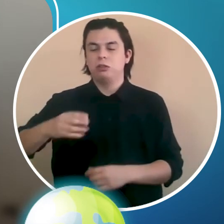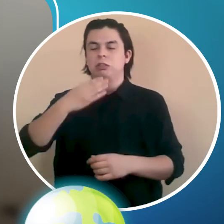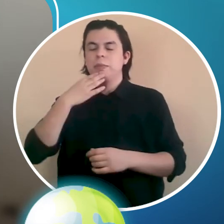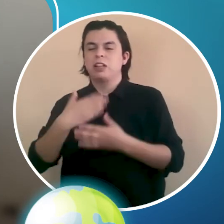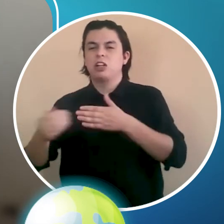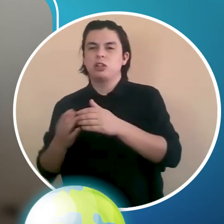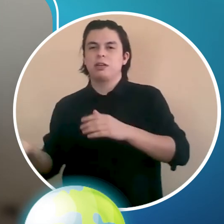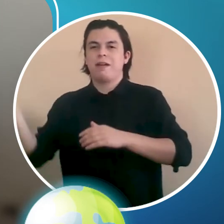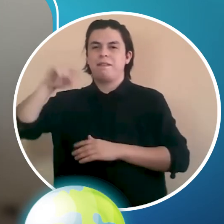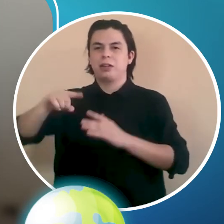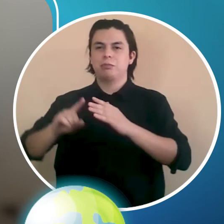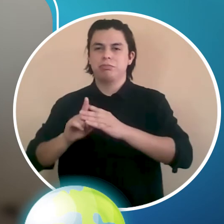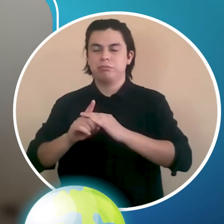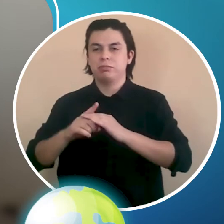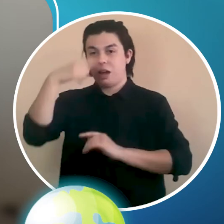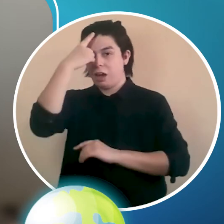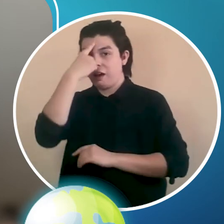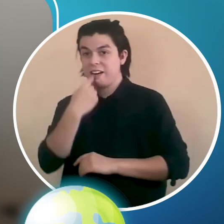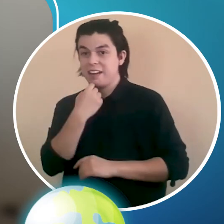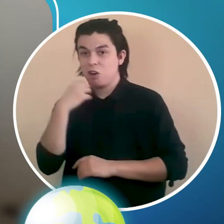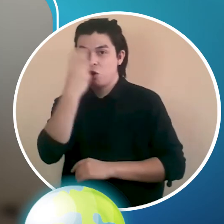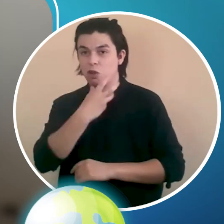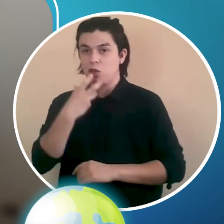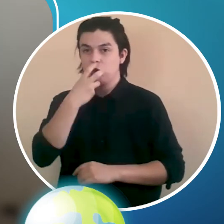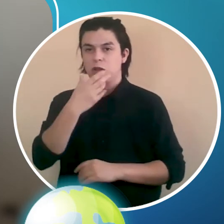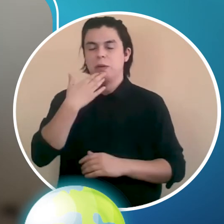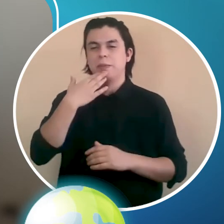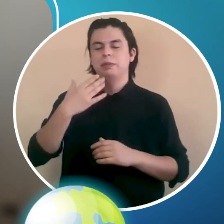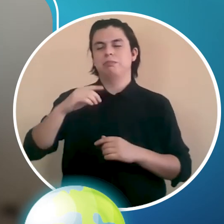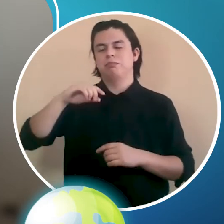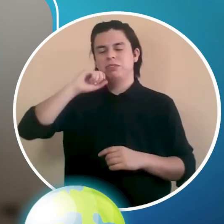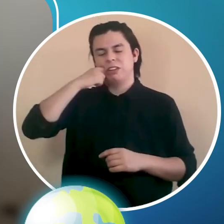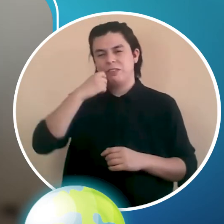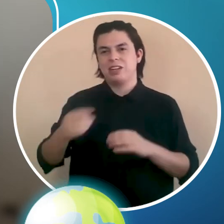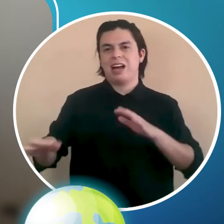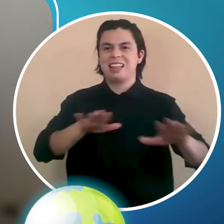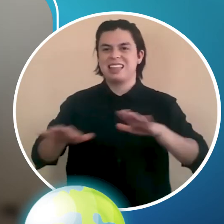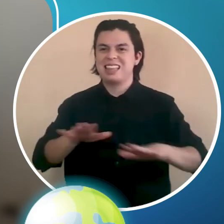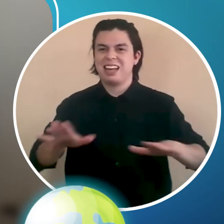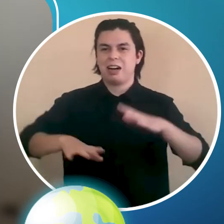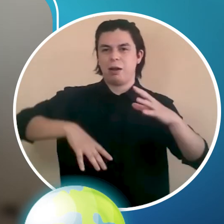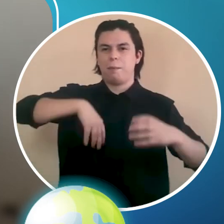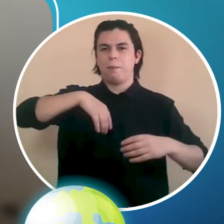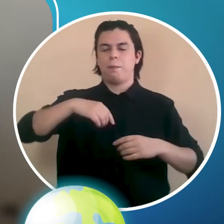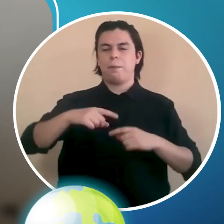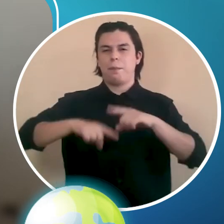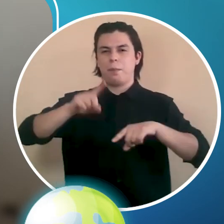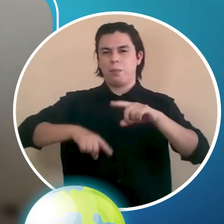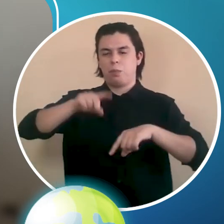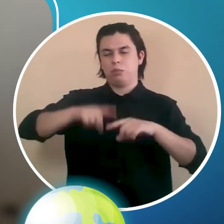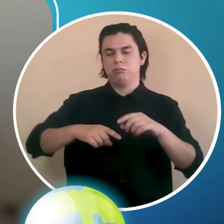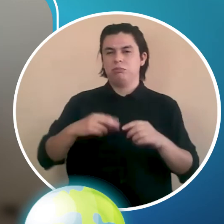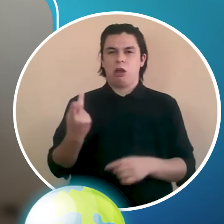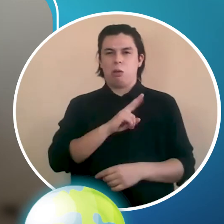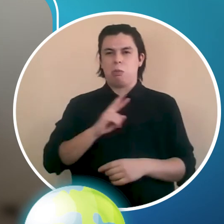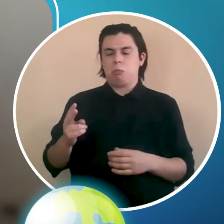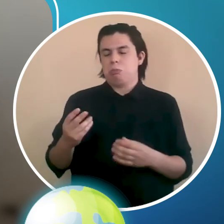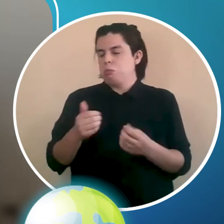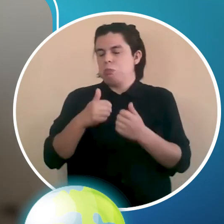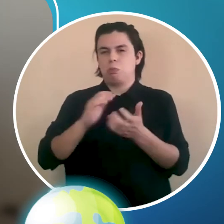y vamos a entender que todos los temblores que nos sentimos también son terremotos y también son sismos.